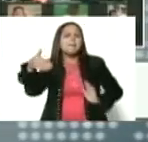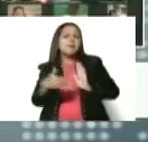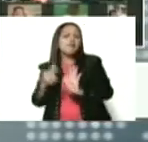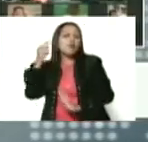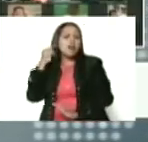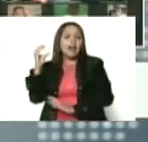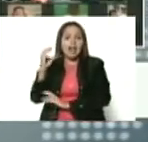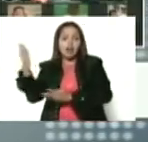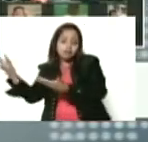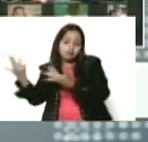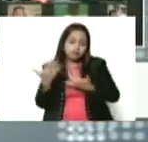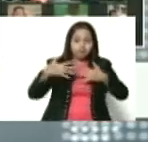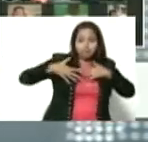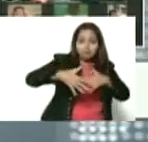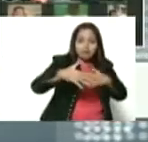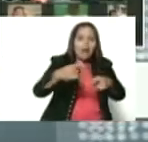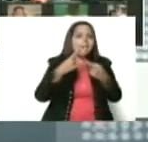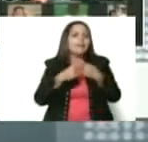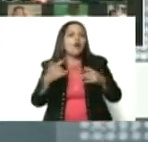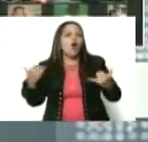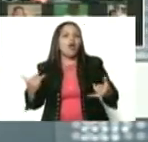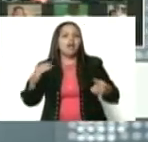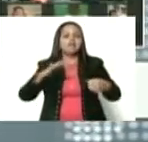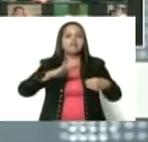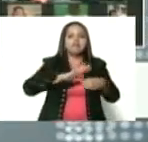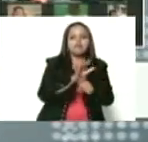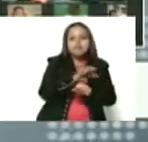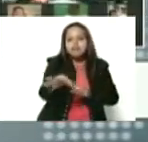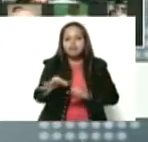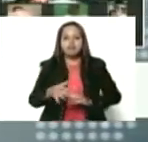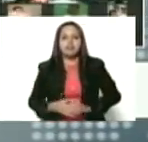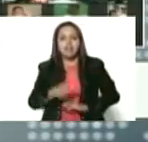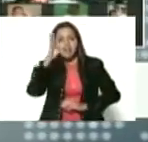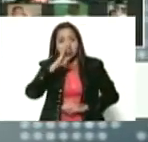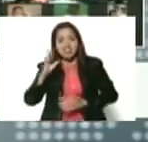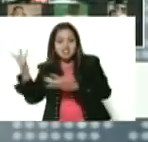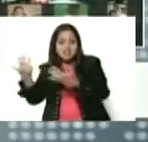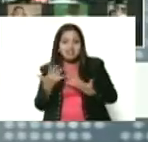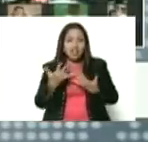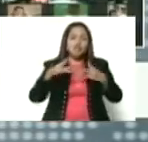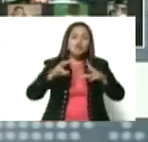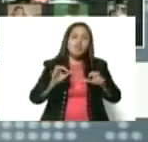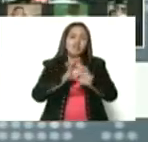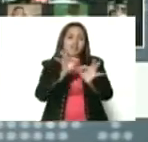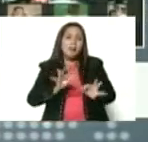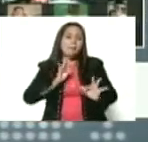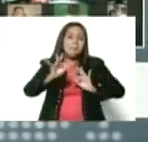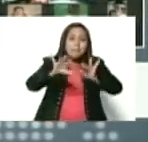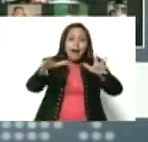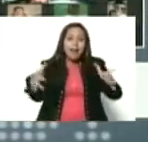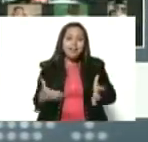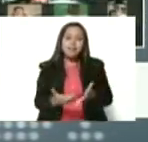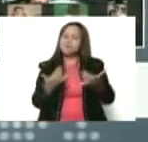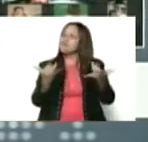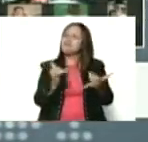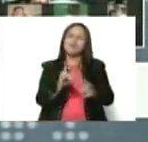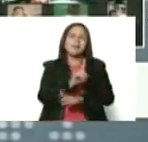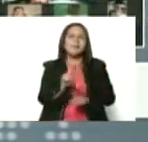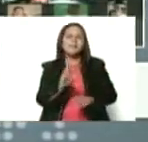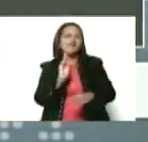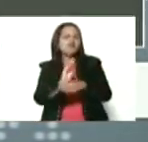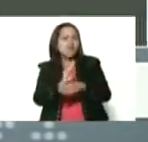Pero con la llegada de la variante brasilera, con el tema de la pandemia, yo dije, no, vamos a ser precavidos.